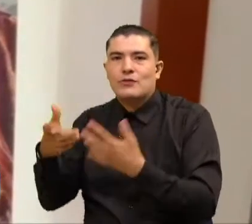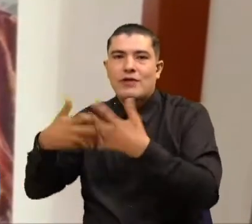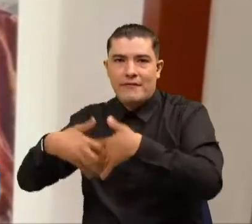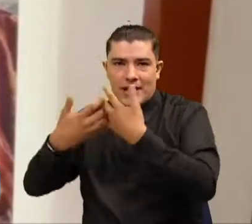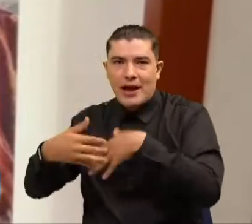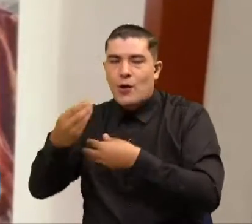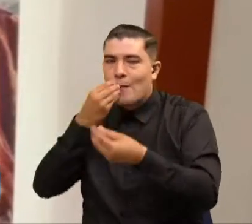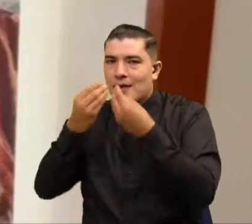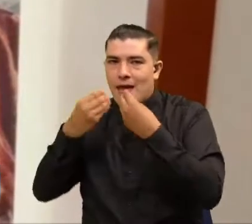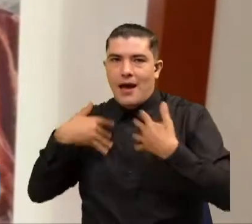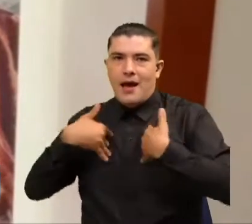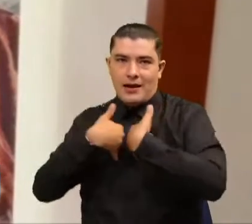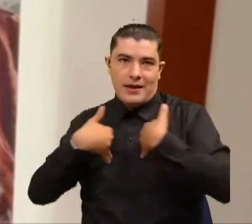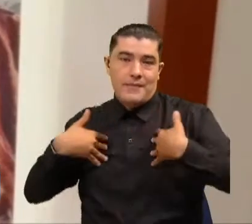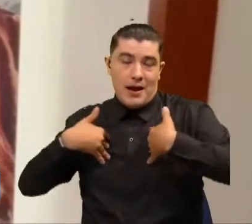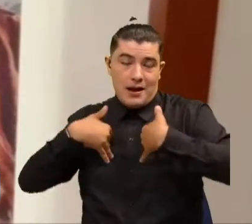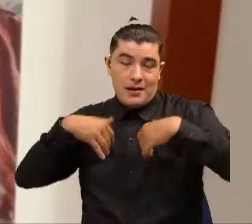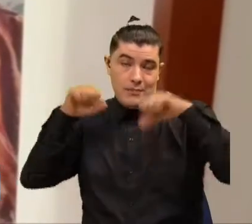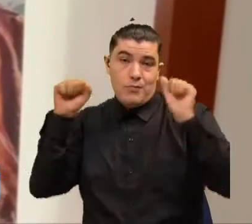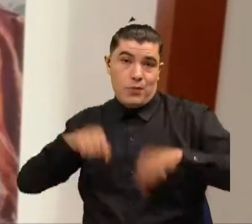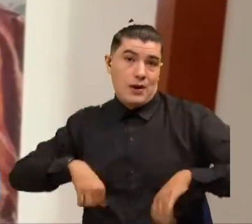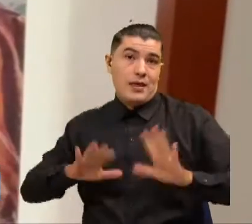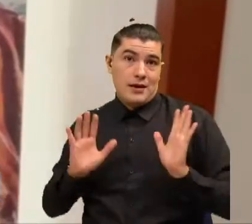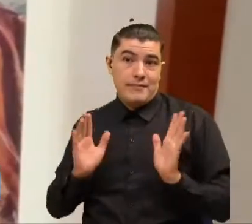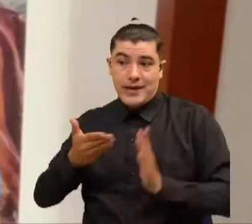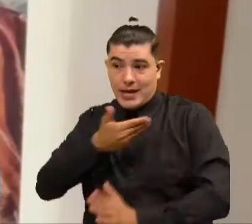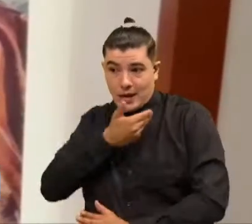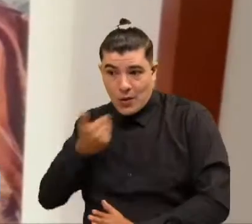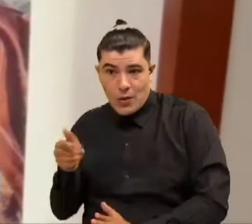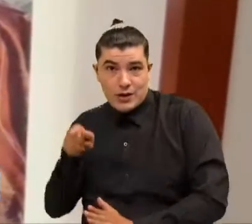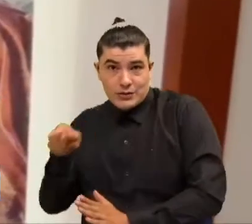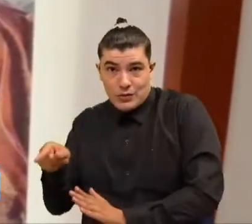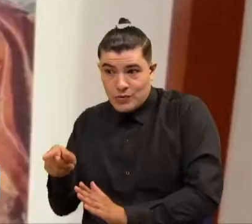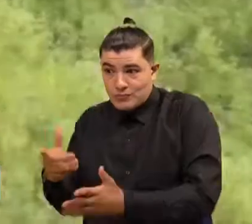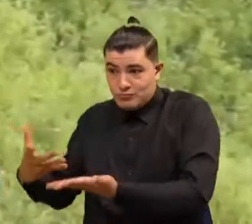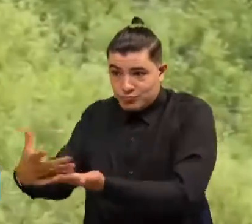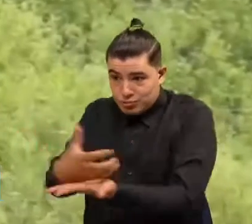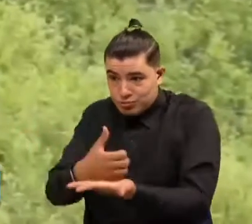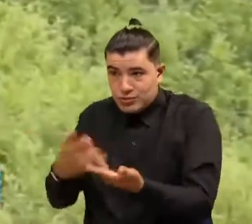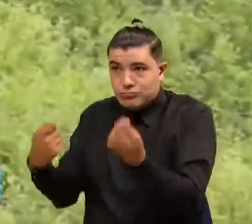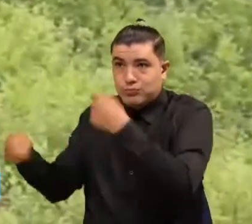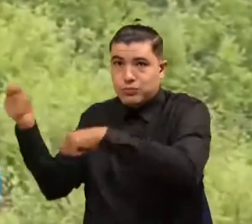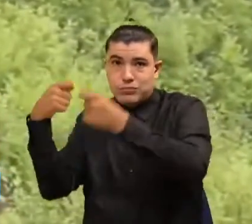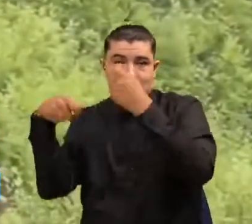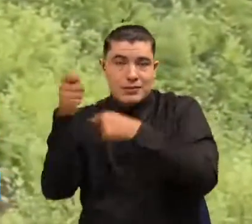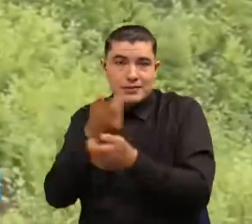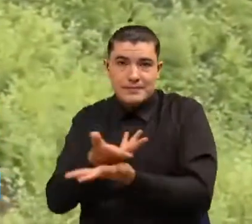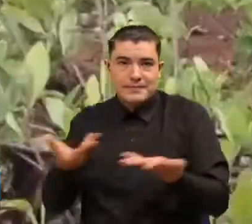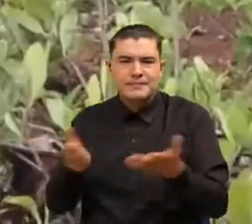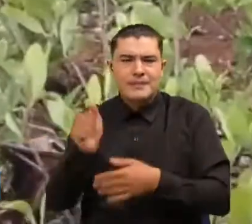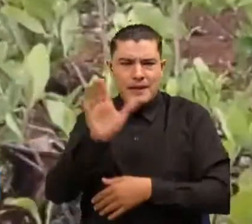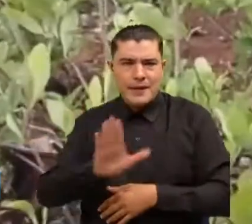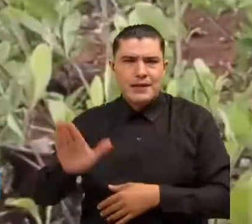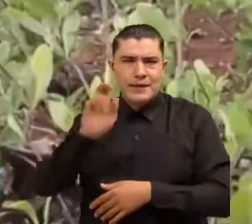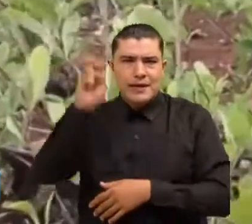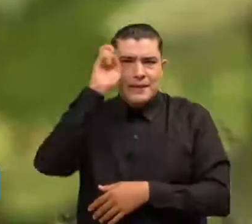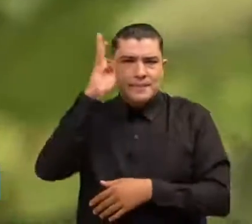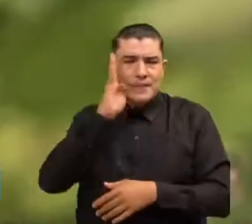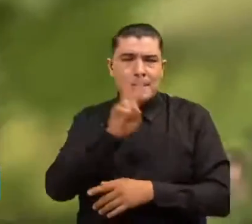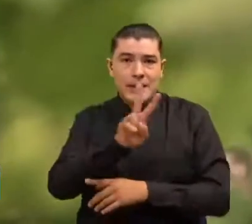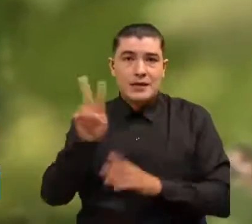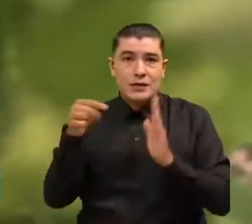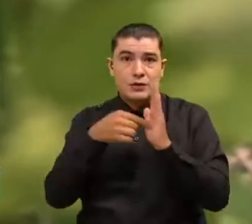poderle dar también una cadena de comercialización al producto agrícola. En norte de Santander fueron destinados 22 mil